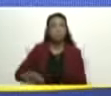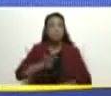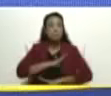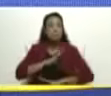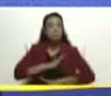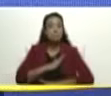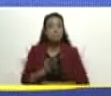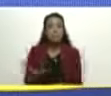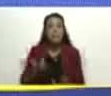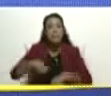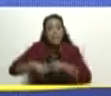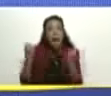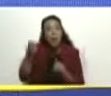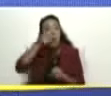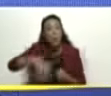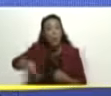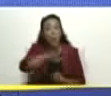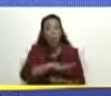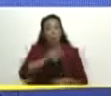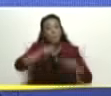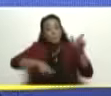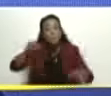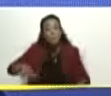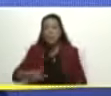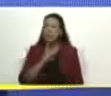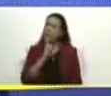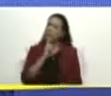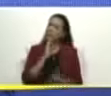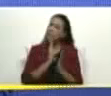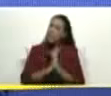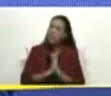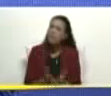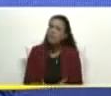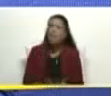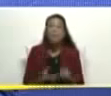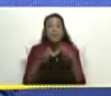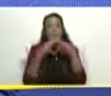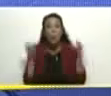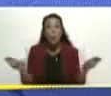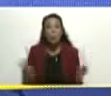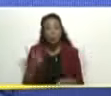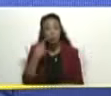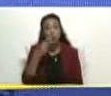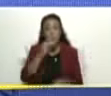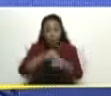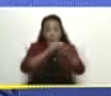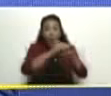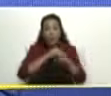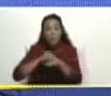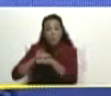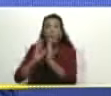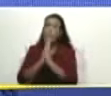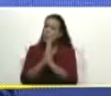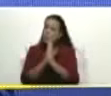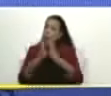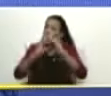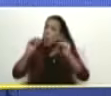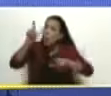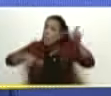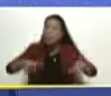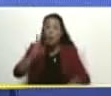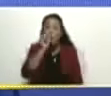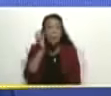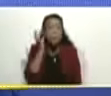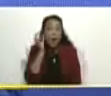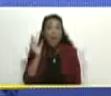el daño que le hacen al bienestar. Así que públicamente yo le hago un llamado a todos los hombres